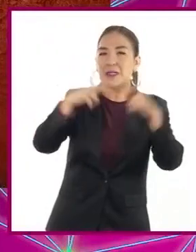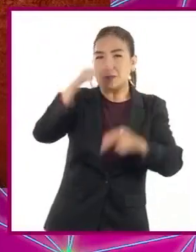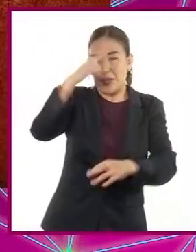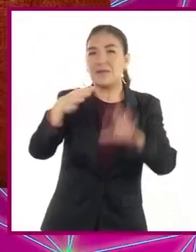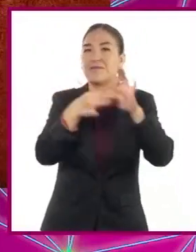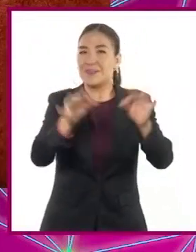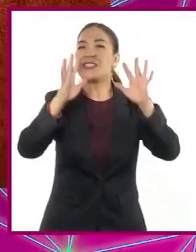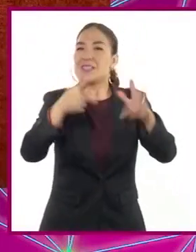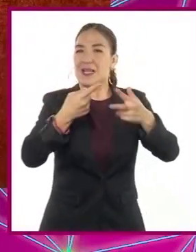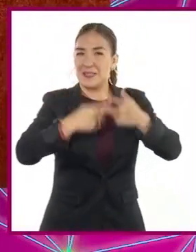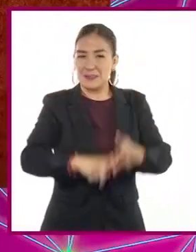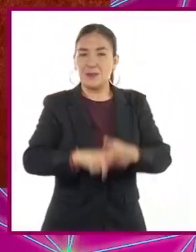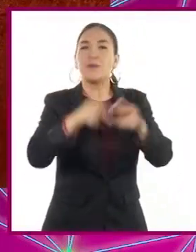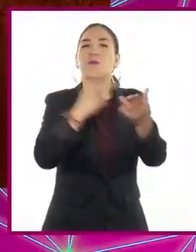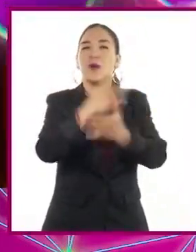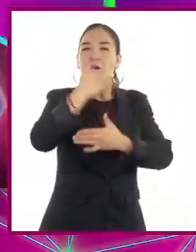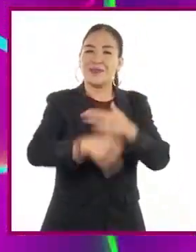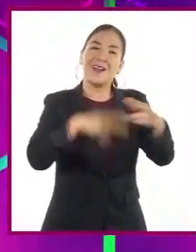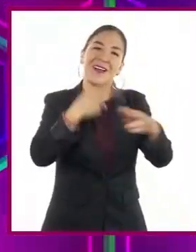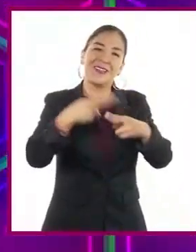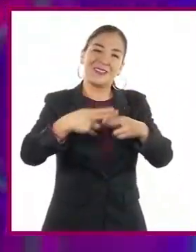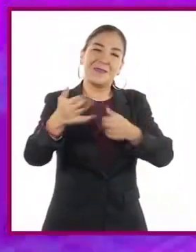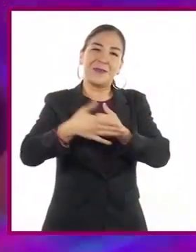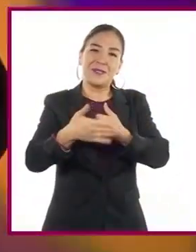proyecto. Hasta la próxima.